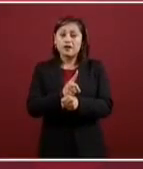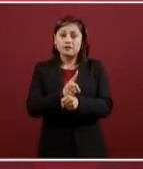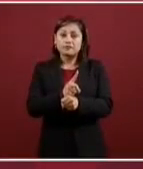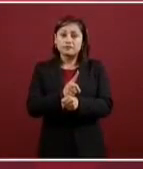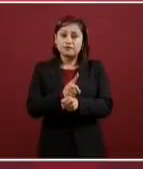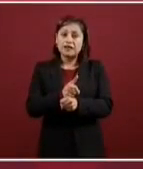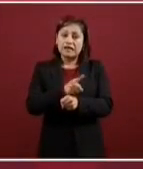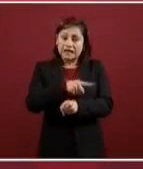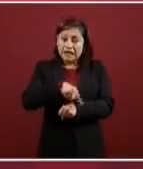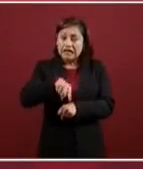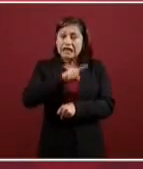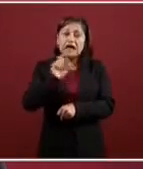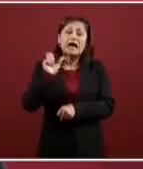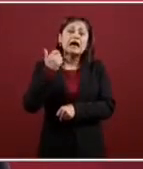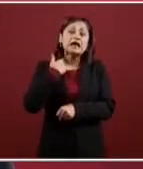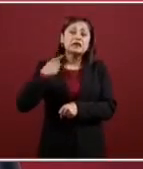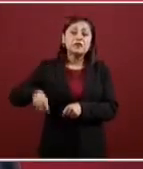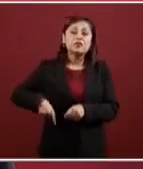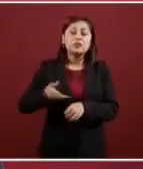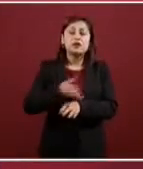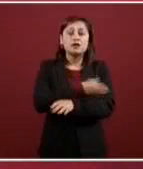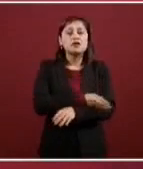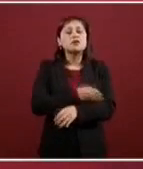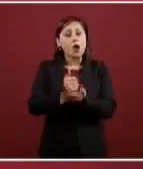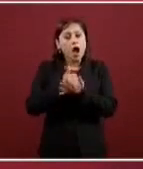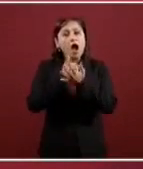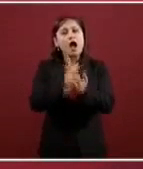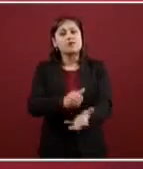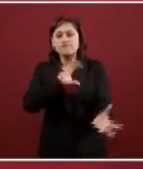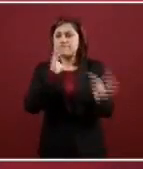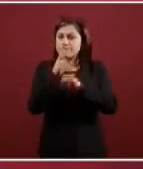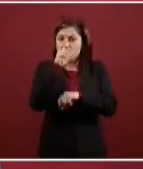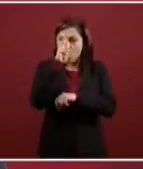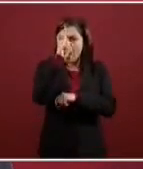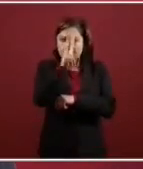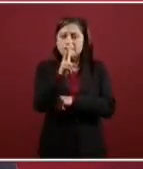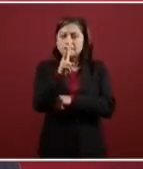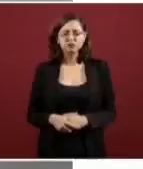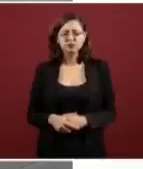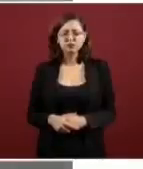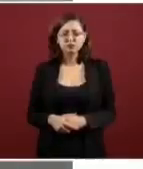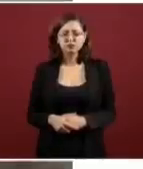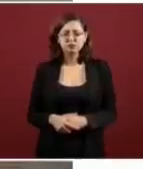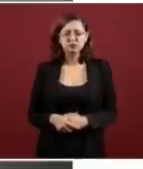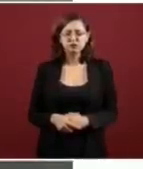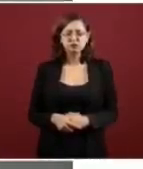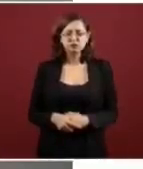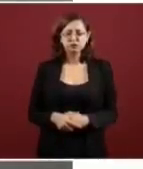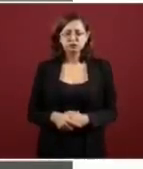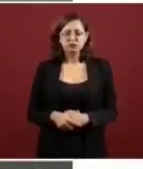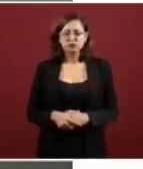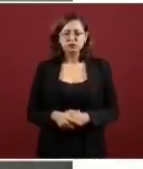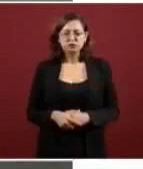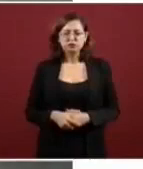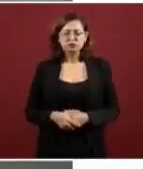protagonistas de esa violencia, como pudo haber sucedido en Culiacán. La fallida captura de